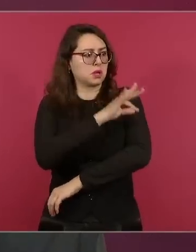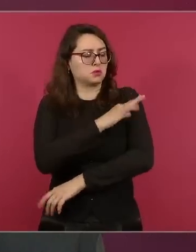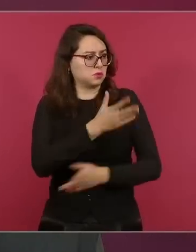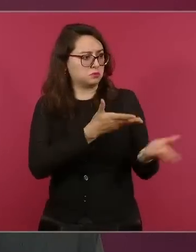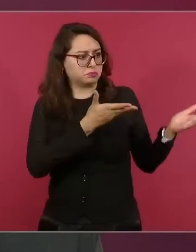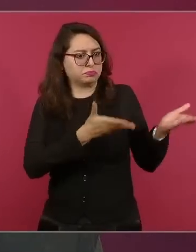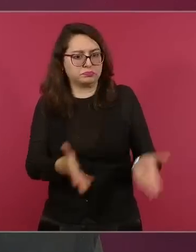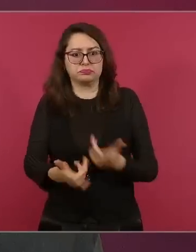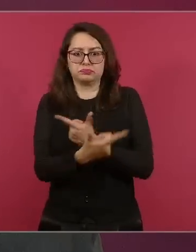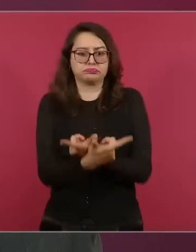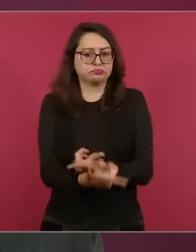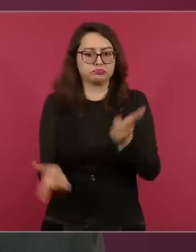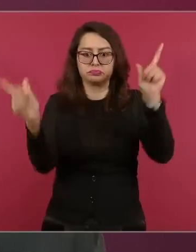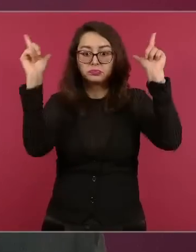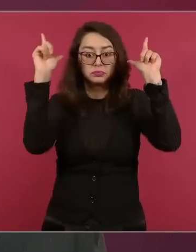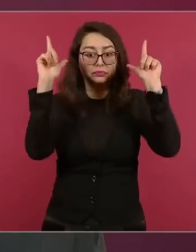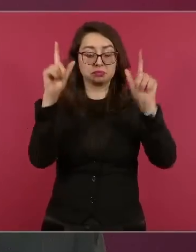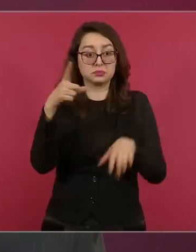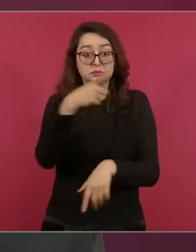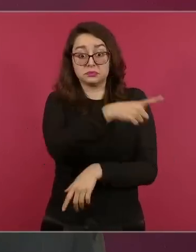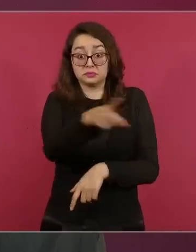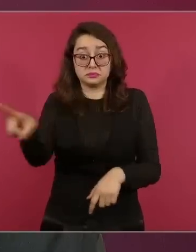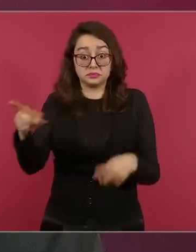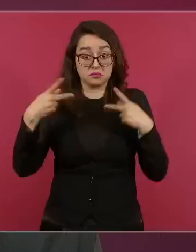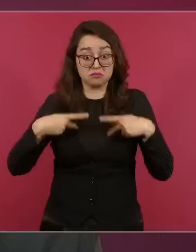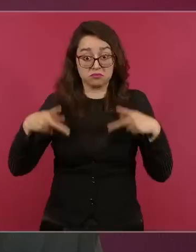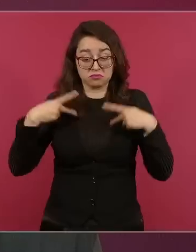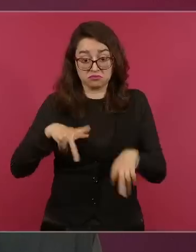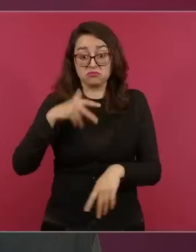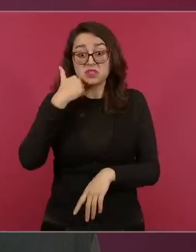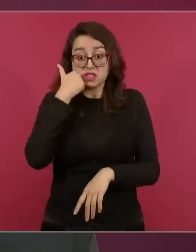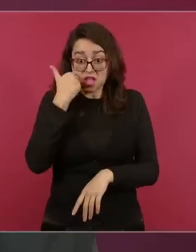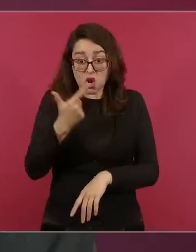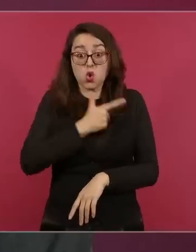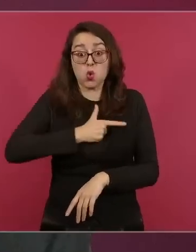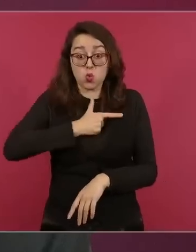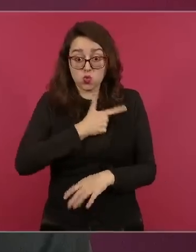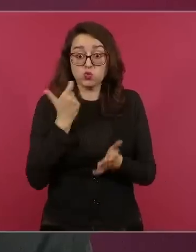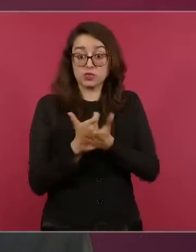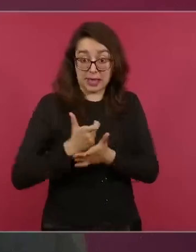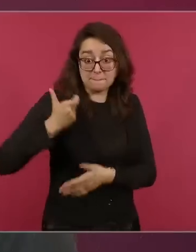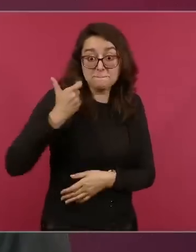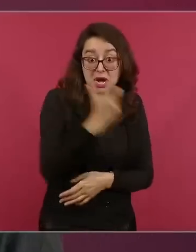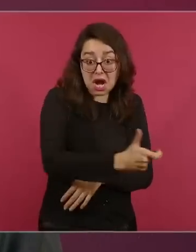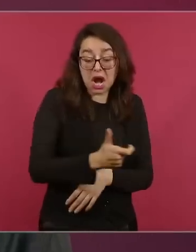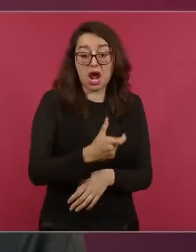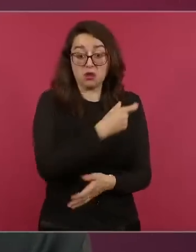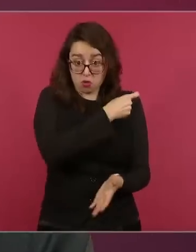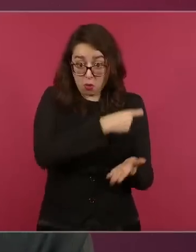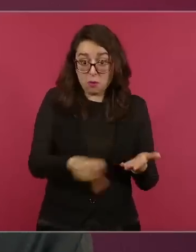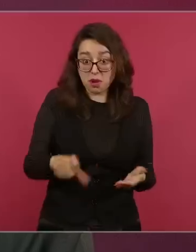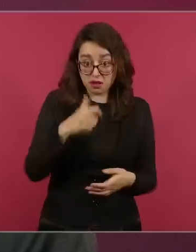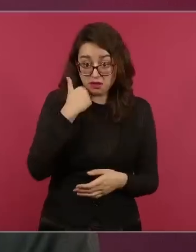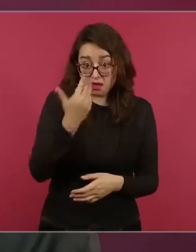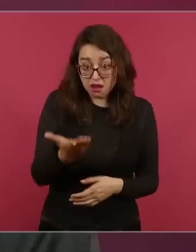comprar su vacuna lo pueda hacer.